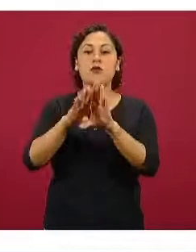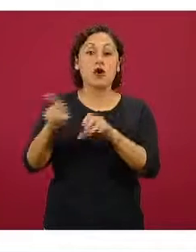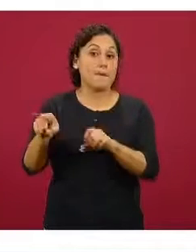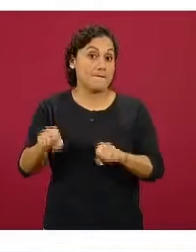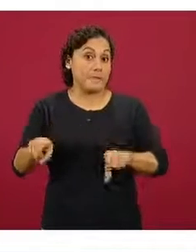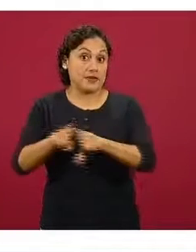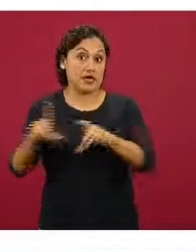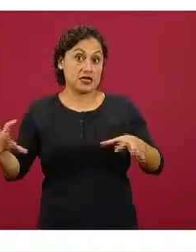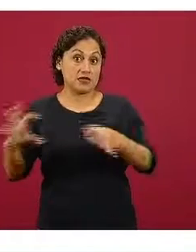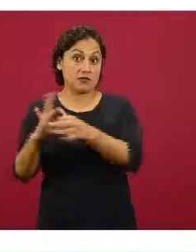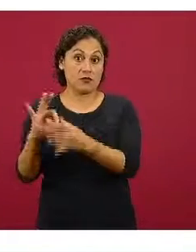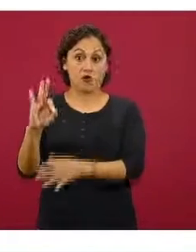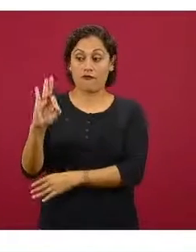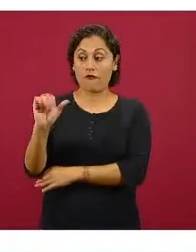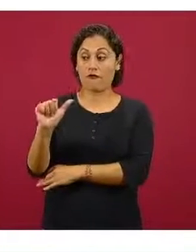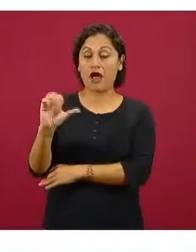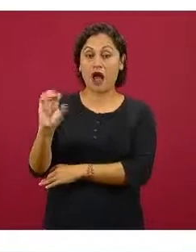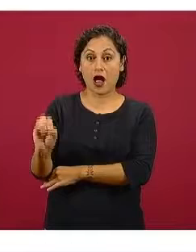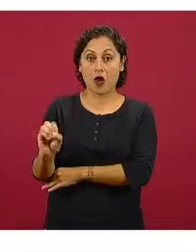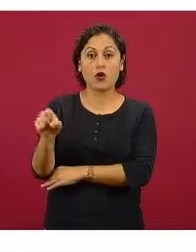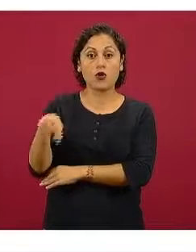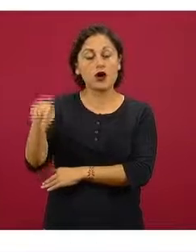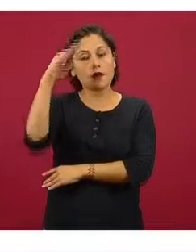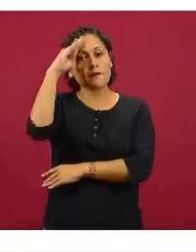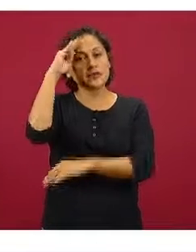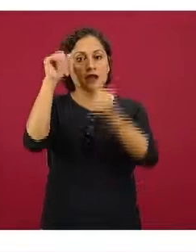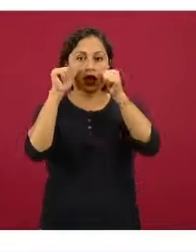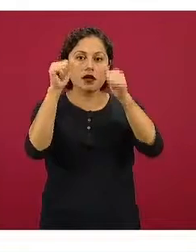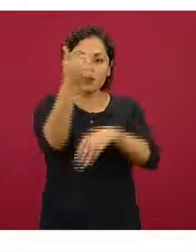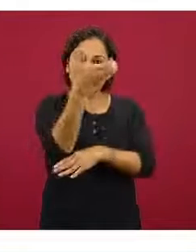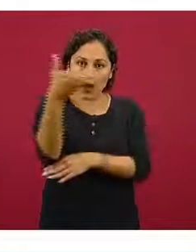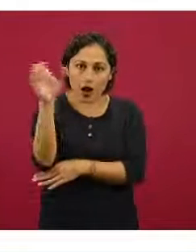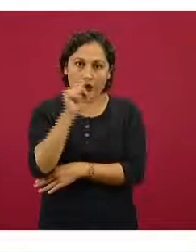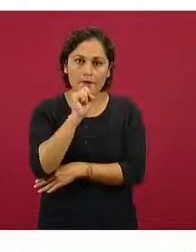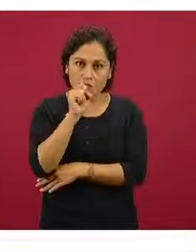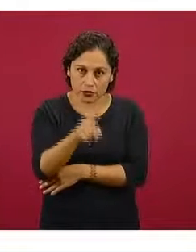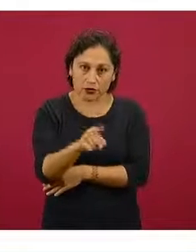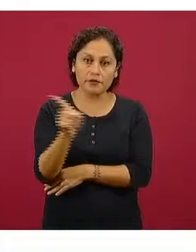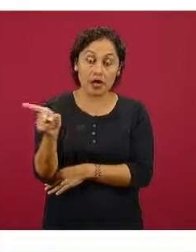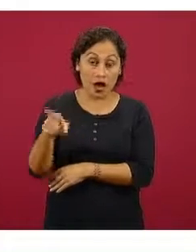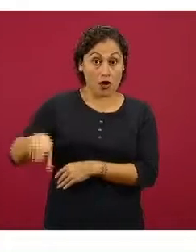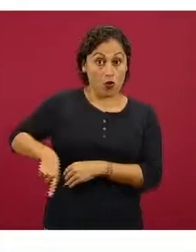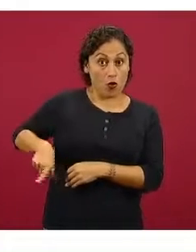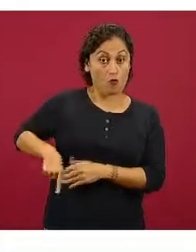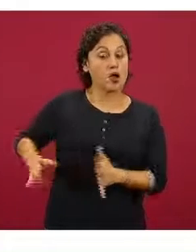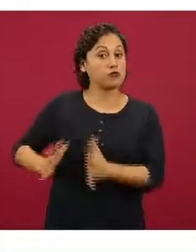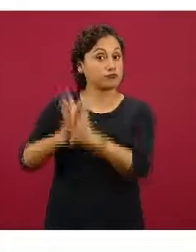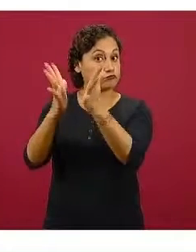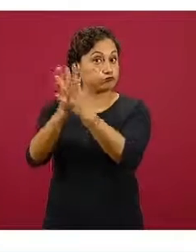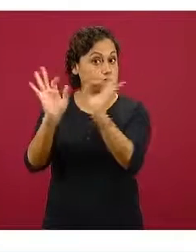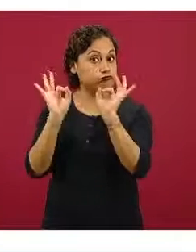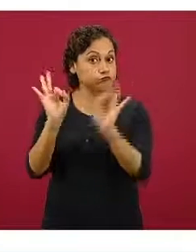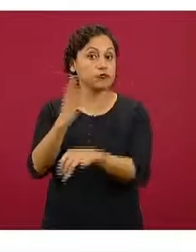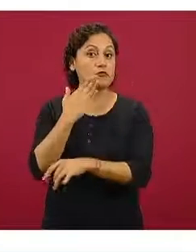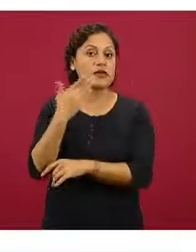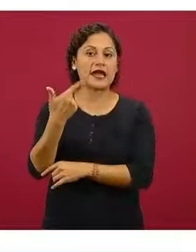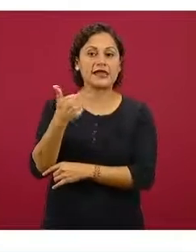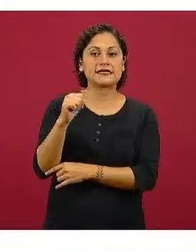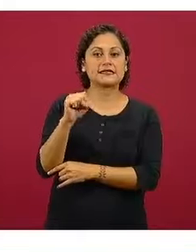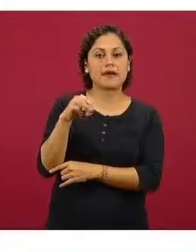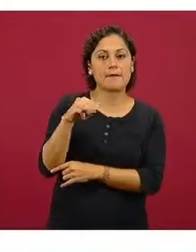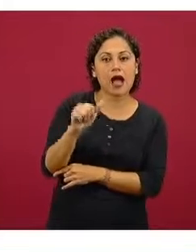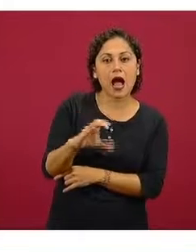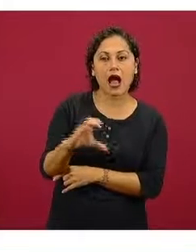discutiendo para ver este sistema agroalimentario, tuvimos una participación muy activa del gobierno a través de Gizamac para ir también